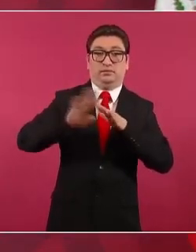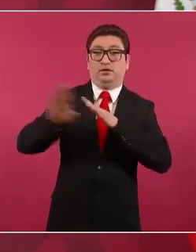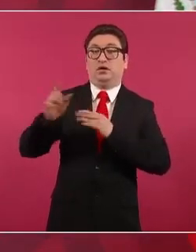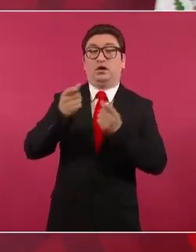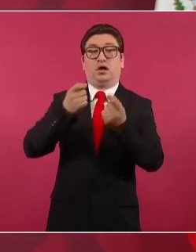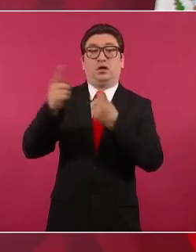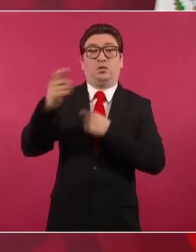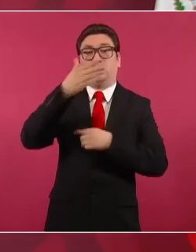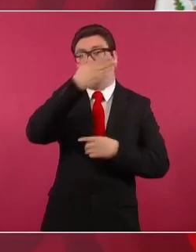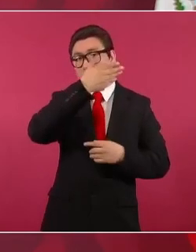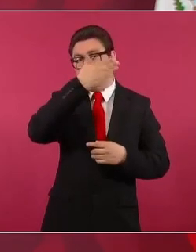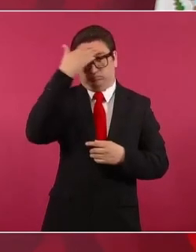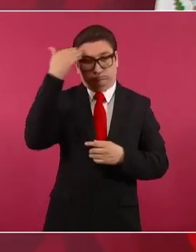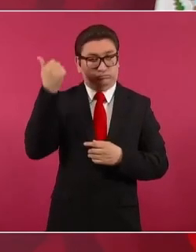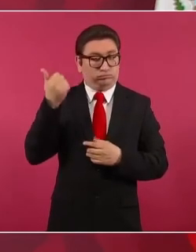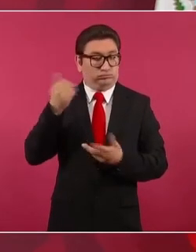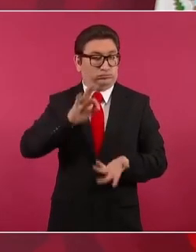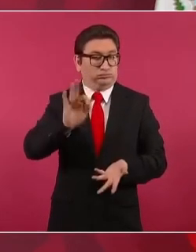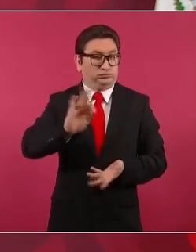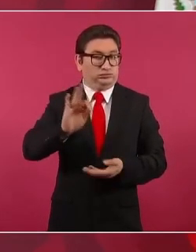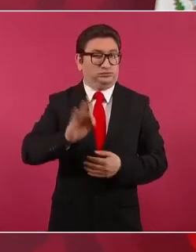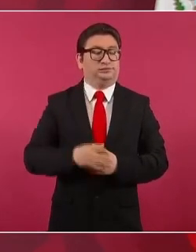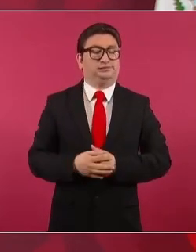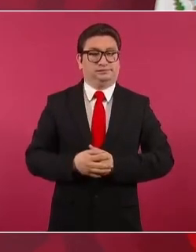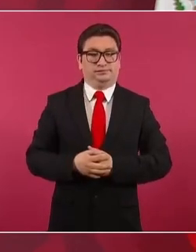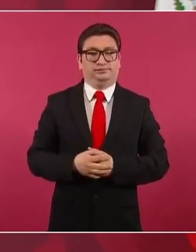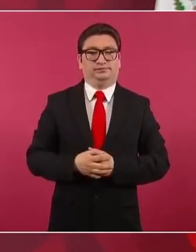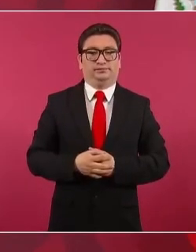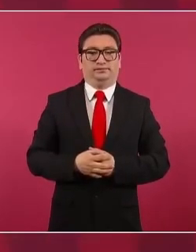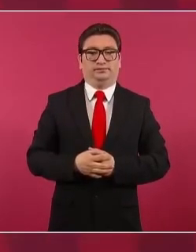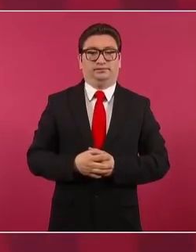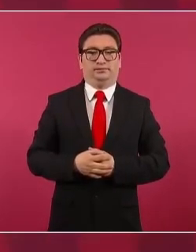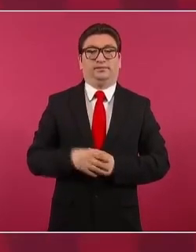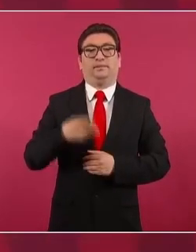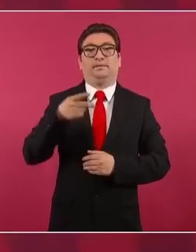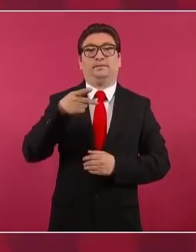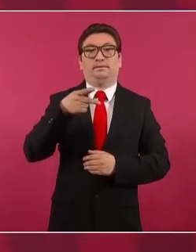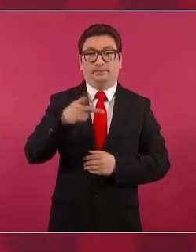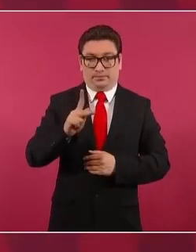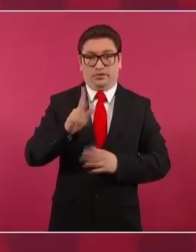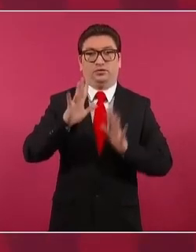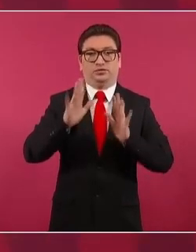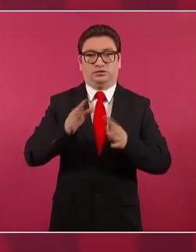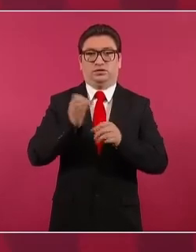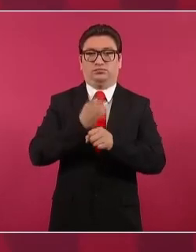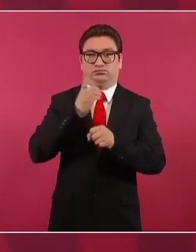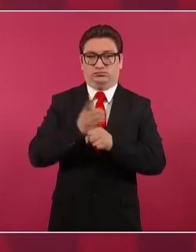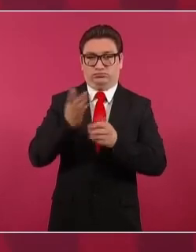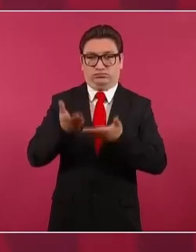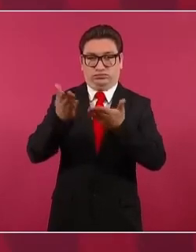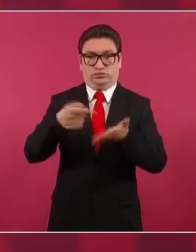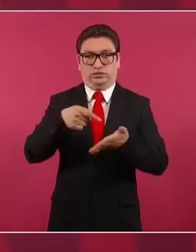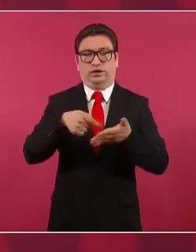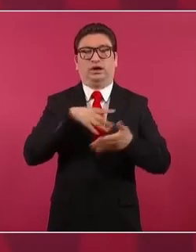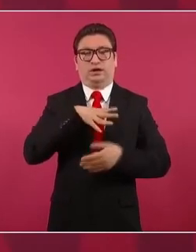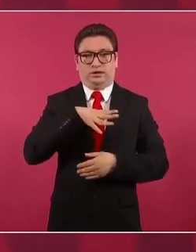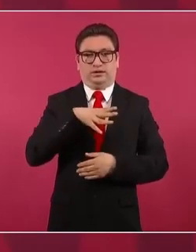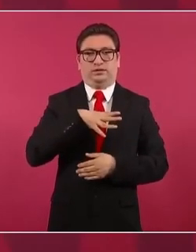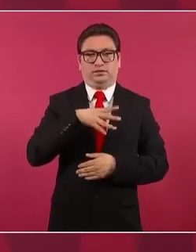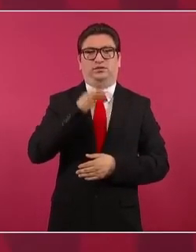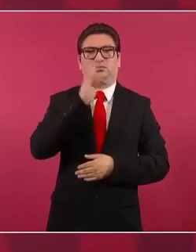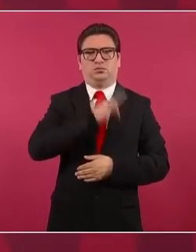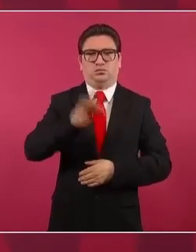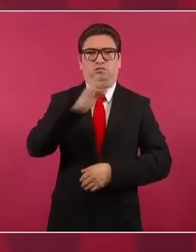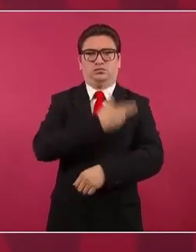saben, pero existen estas posibilidades y se pueden hacer los